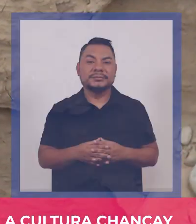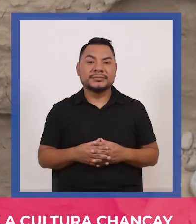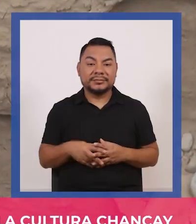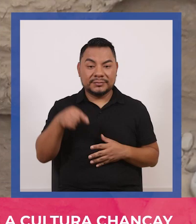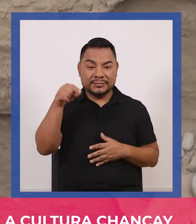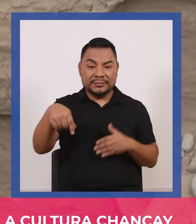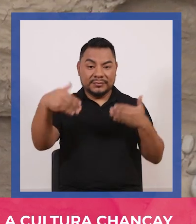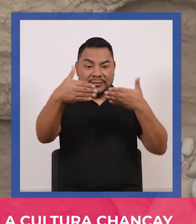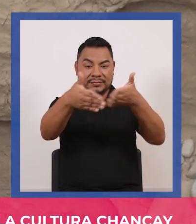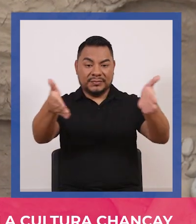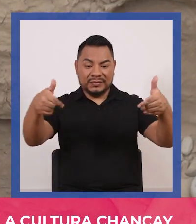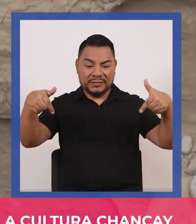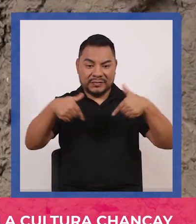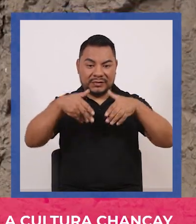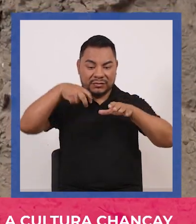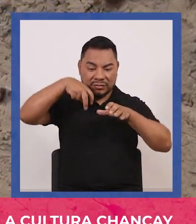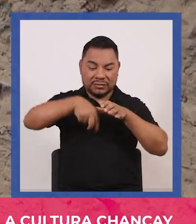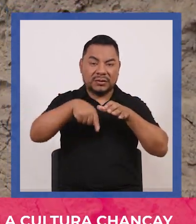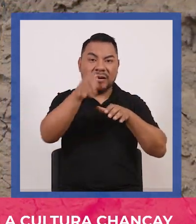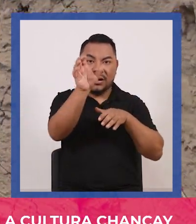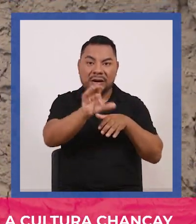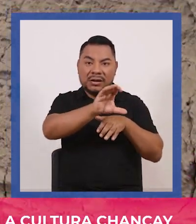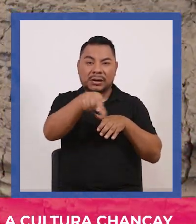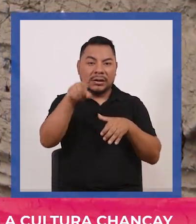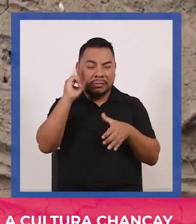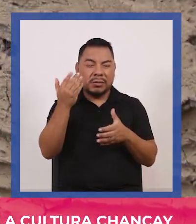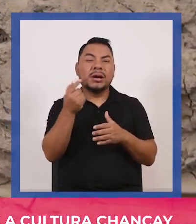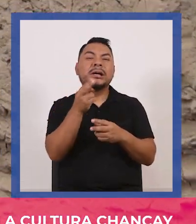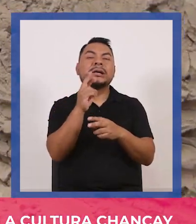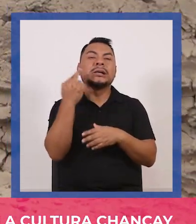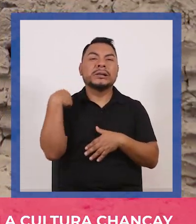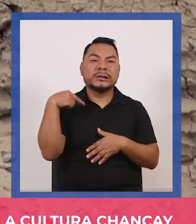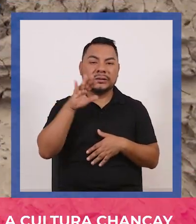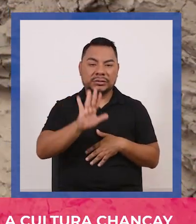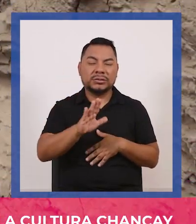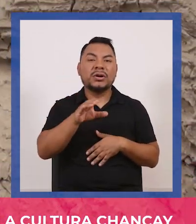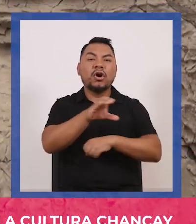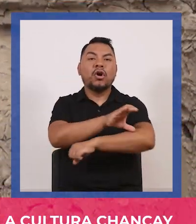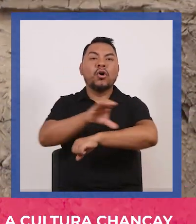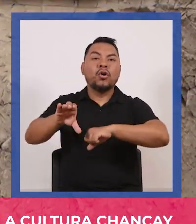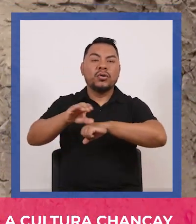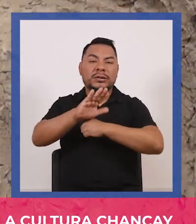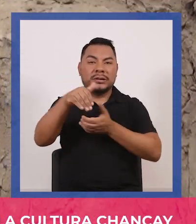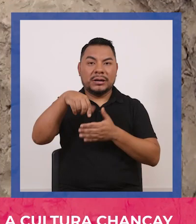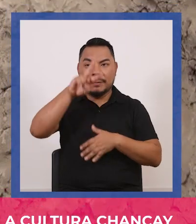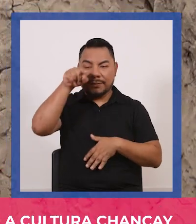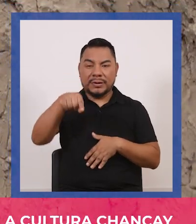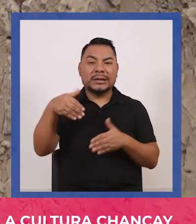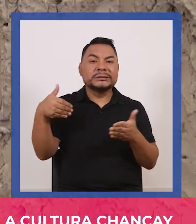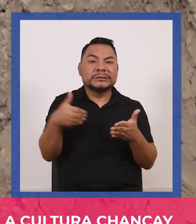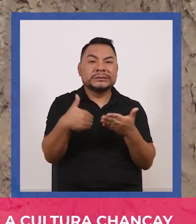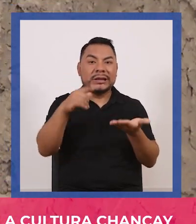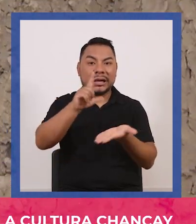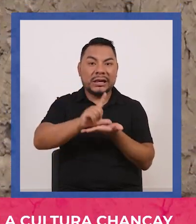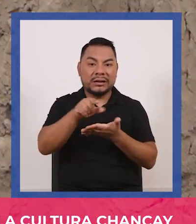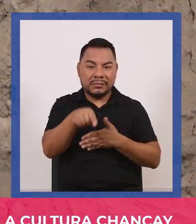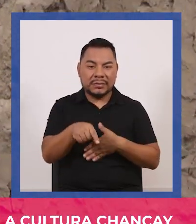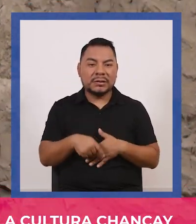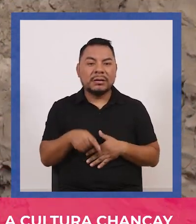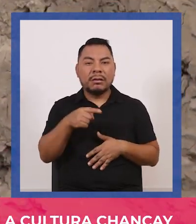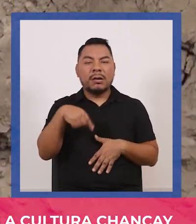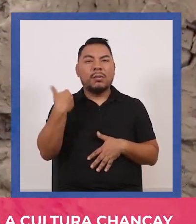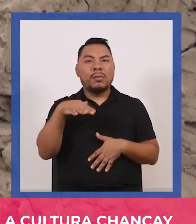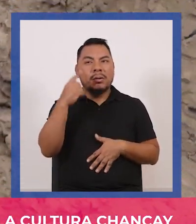esta chacana que es un símbolo religioso calendárico y astronómico en la costa central del Perú cerca a Lima nos hace